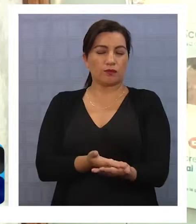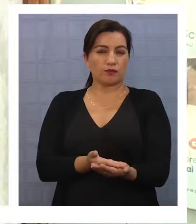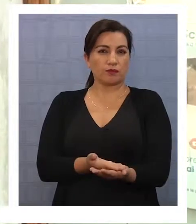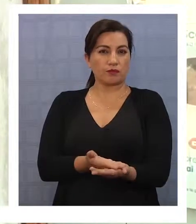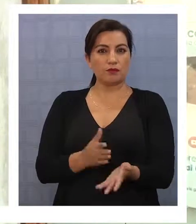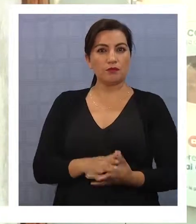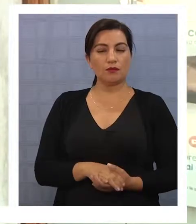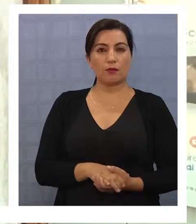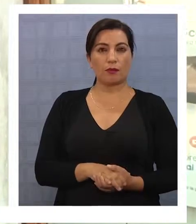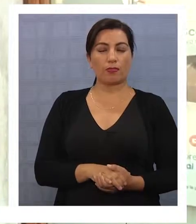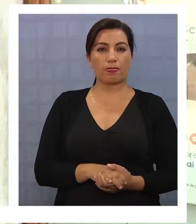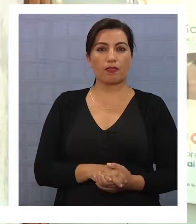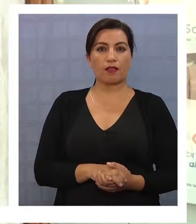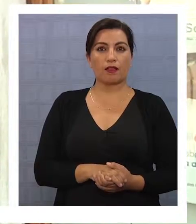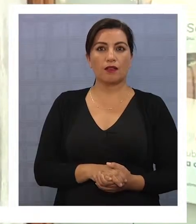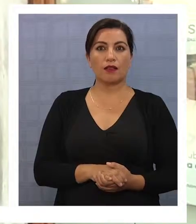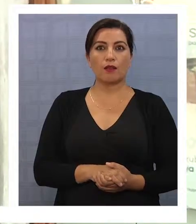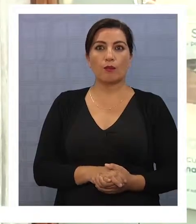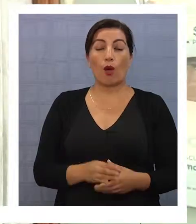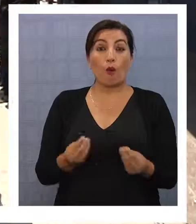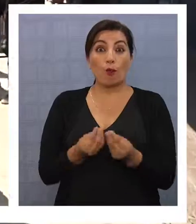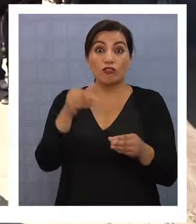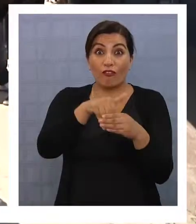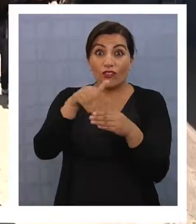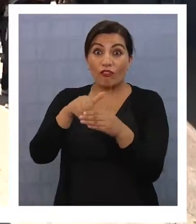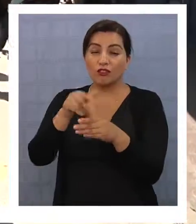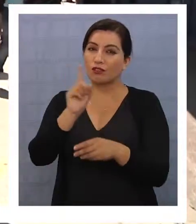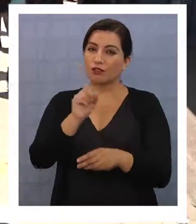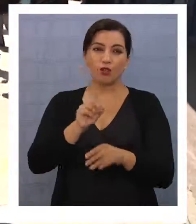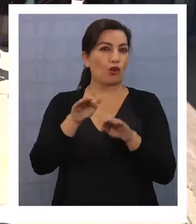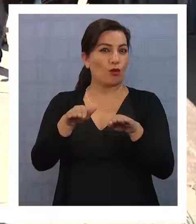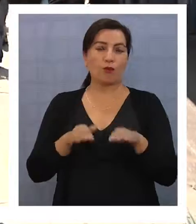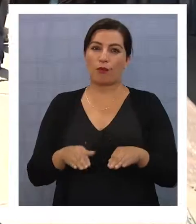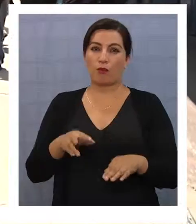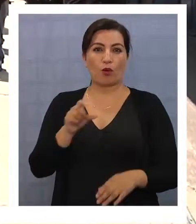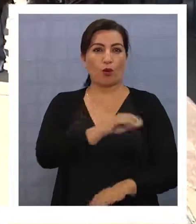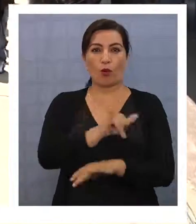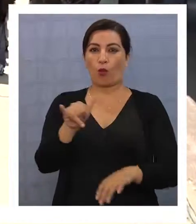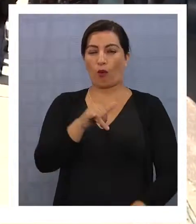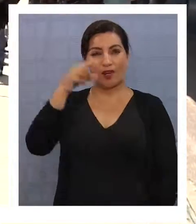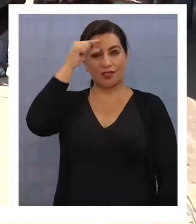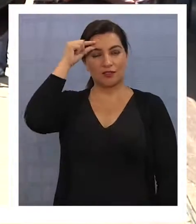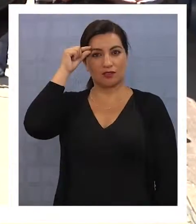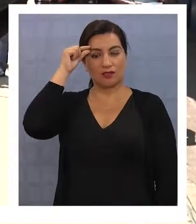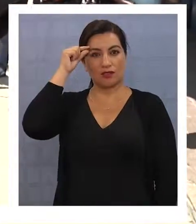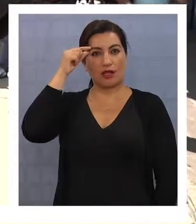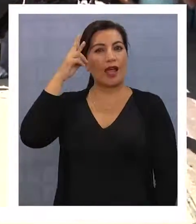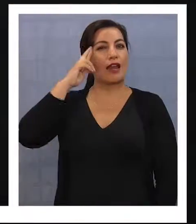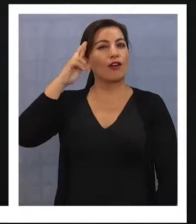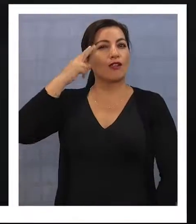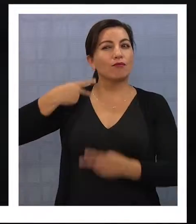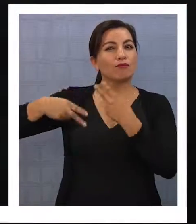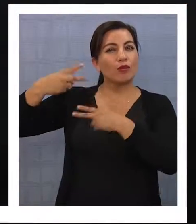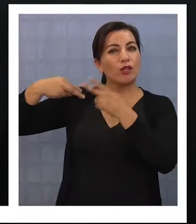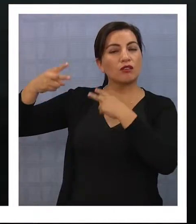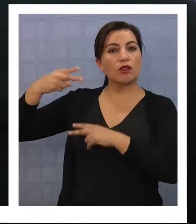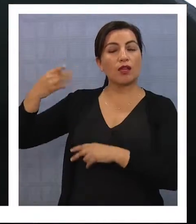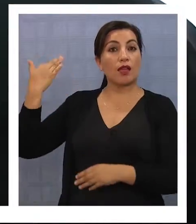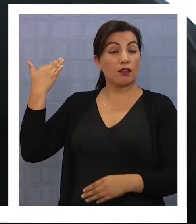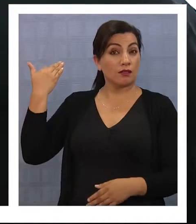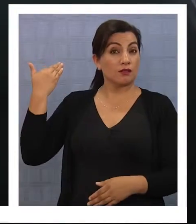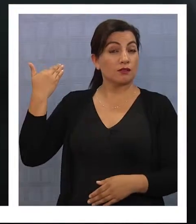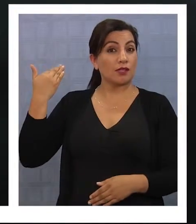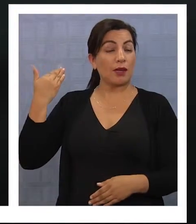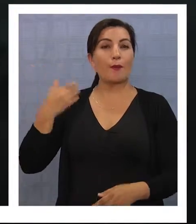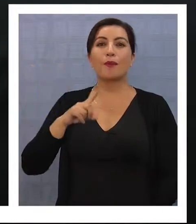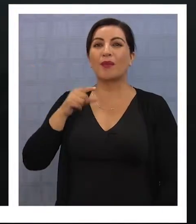no arrasa tanto como su papá. Haciendo un poco de historia, debemos recordar que esta no sería la primera vez que Jorge